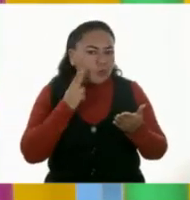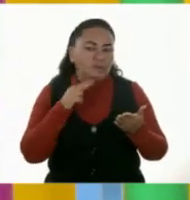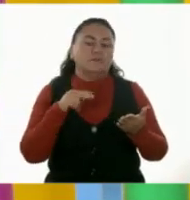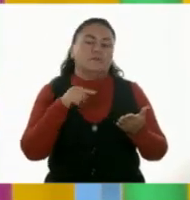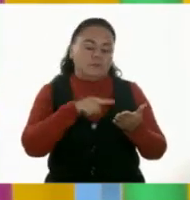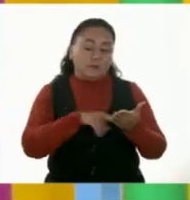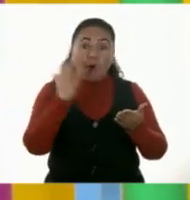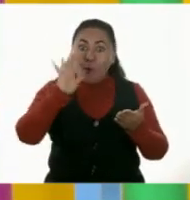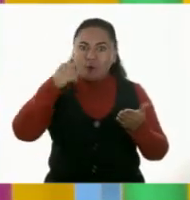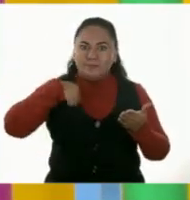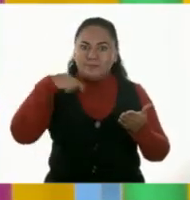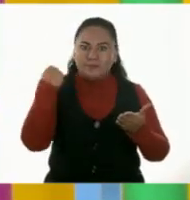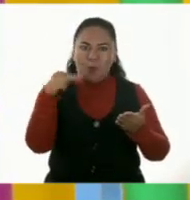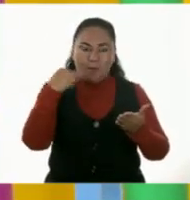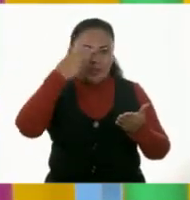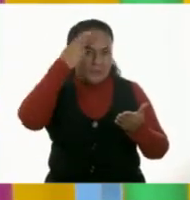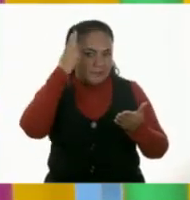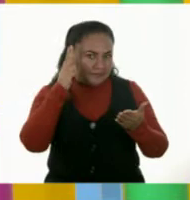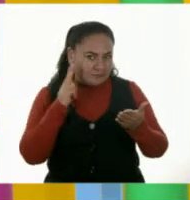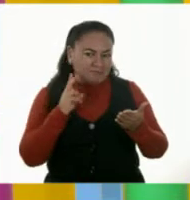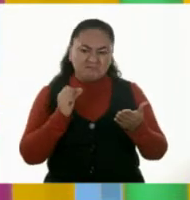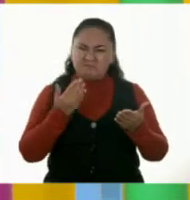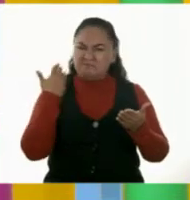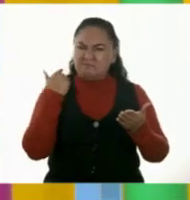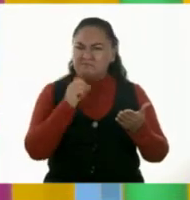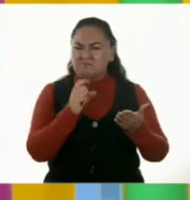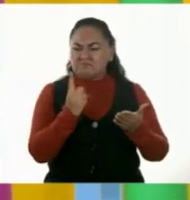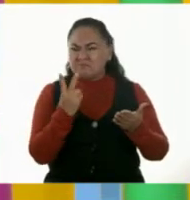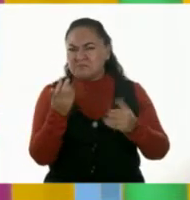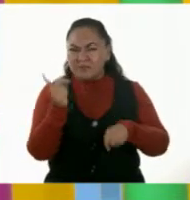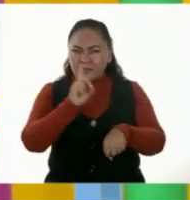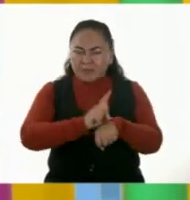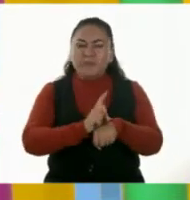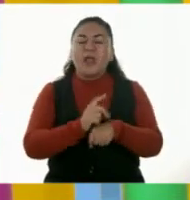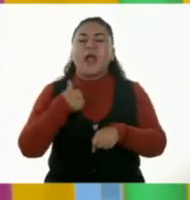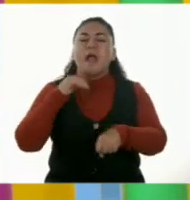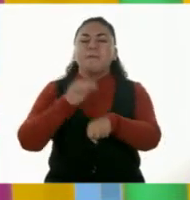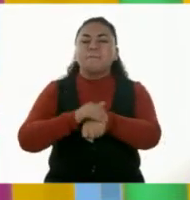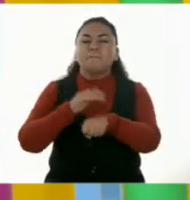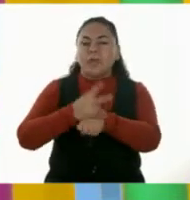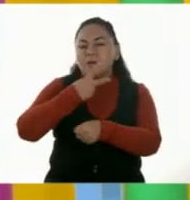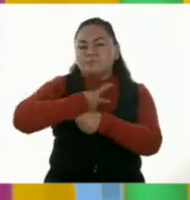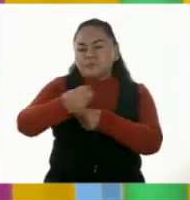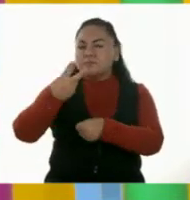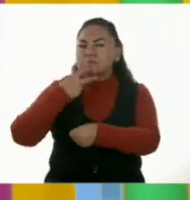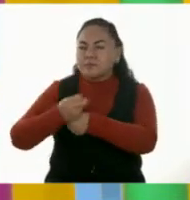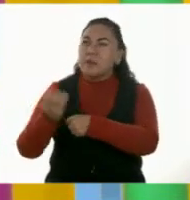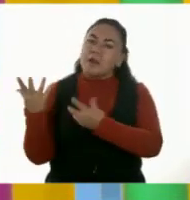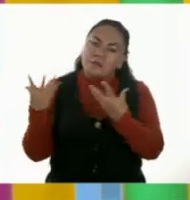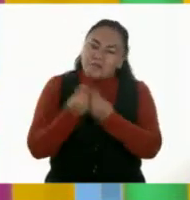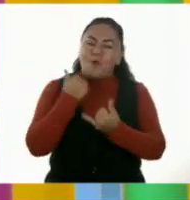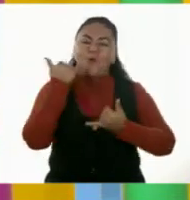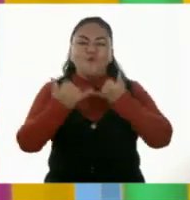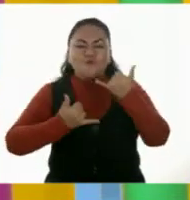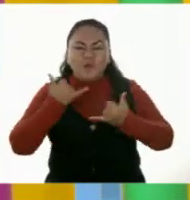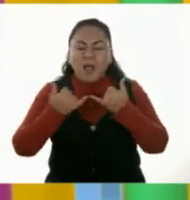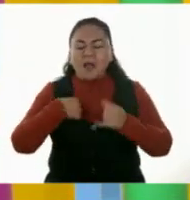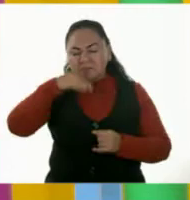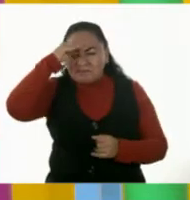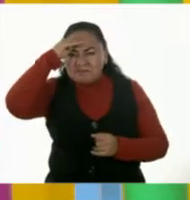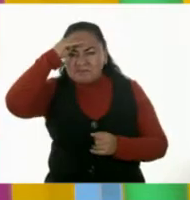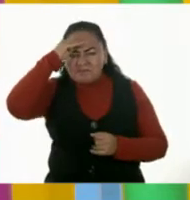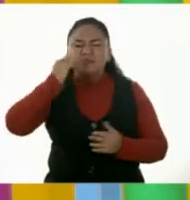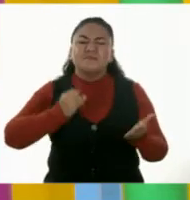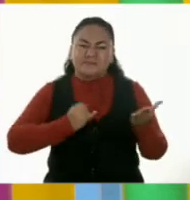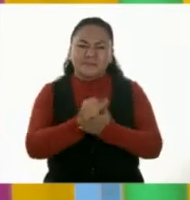Hola, mi nombre es Norma. Hace unos días mi mamá invitó a dos de mis amigas para que vinieran a jugar conmigo. Decidimos jugar